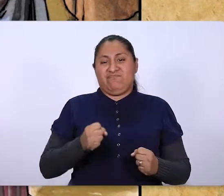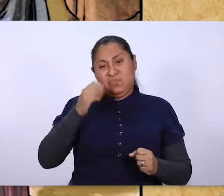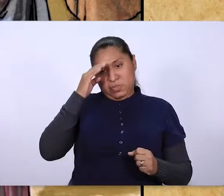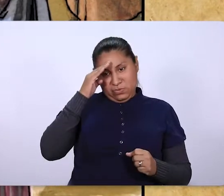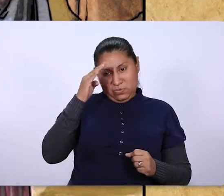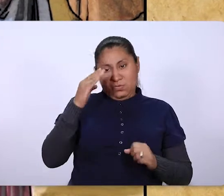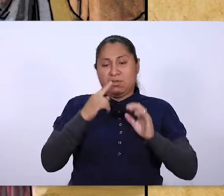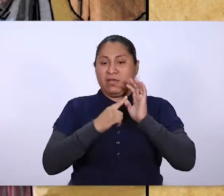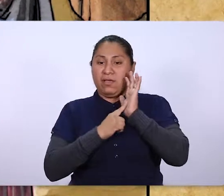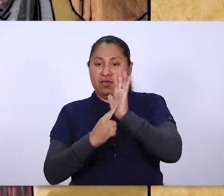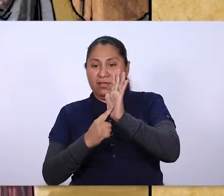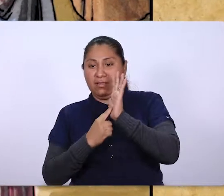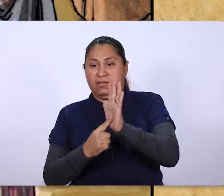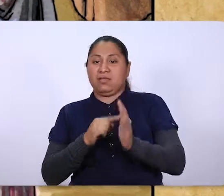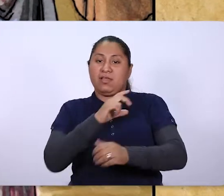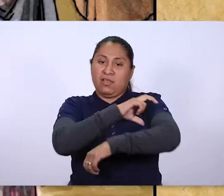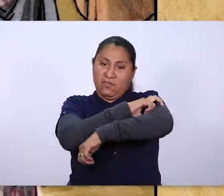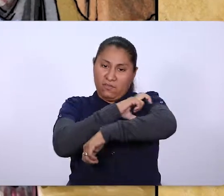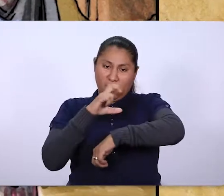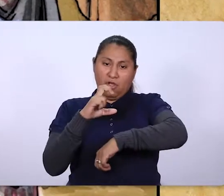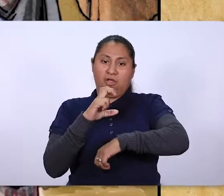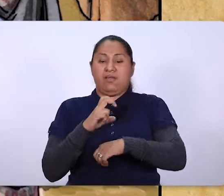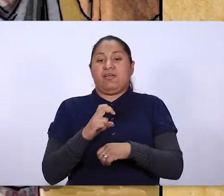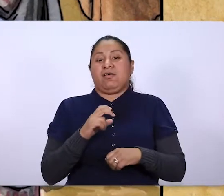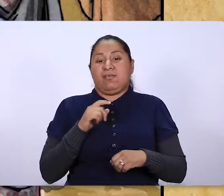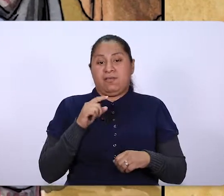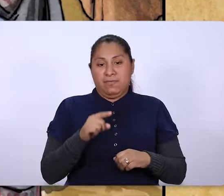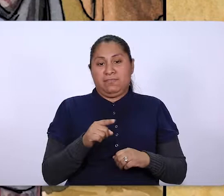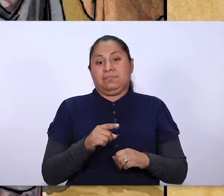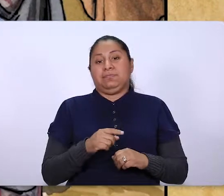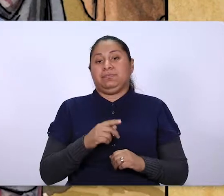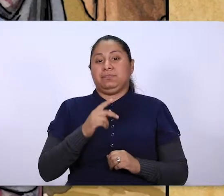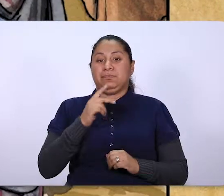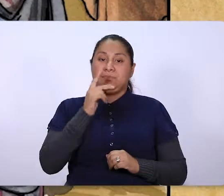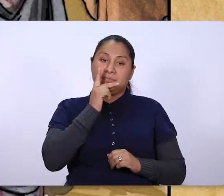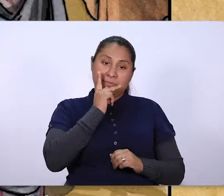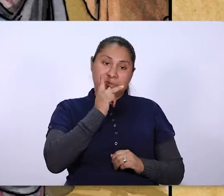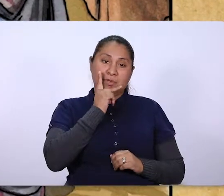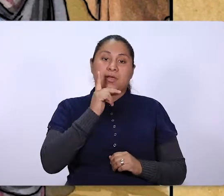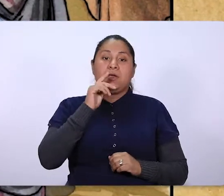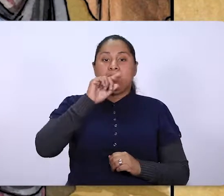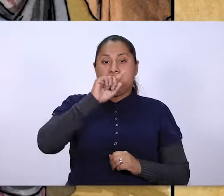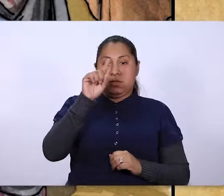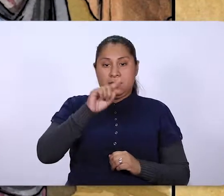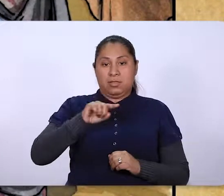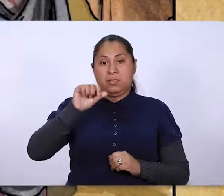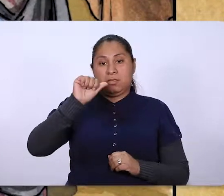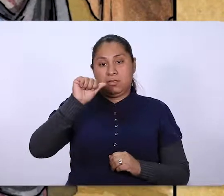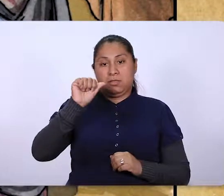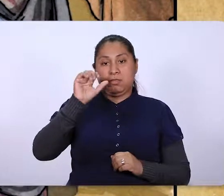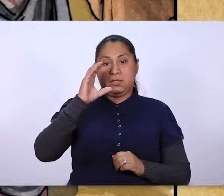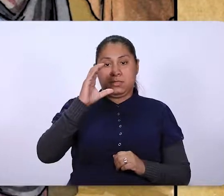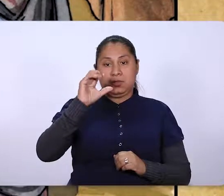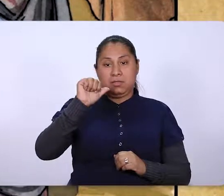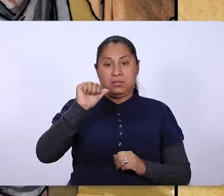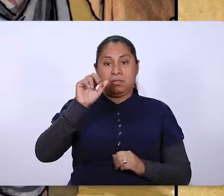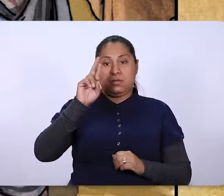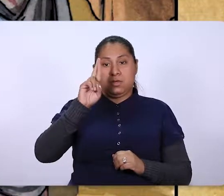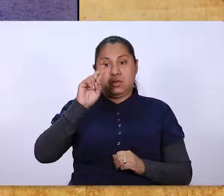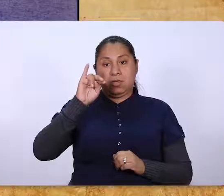llegará a ser este niño? Porque ciertamente el Señor mostraba su poder en favor de él.